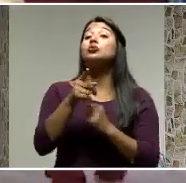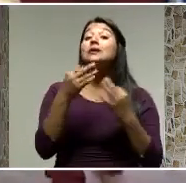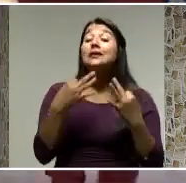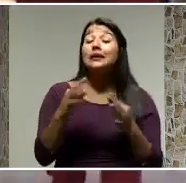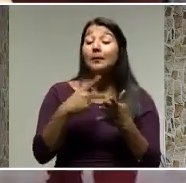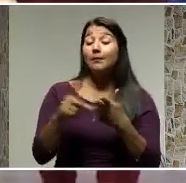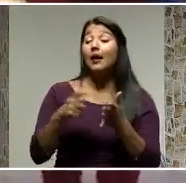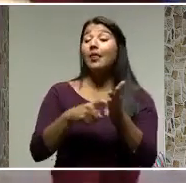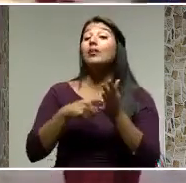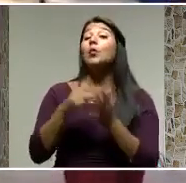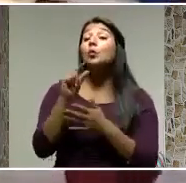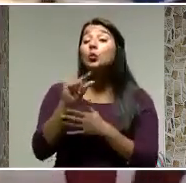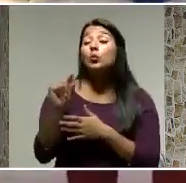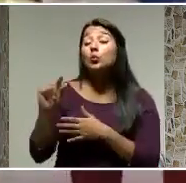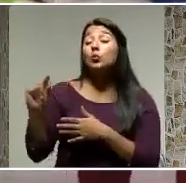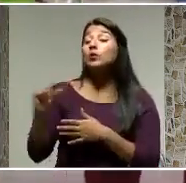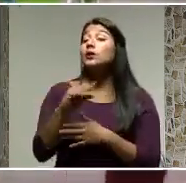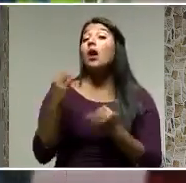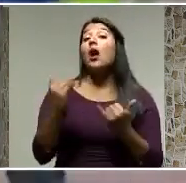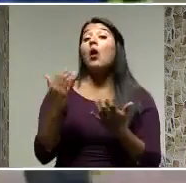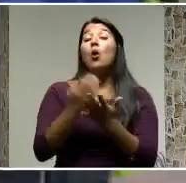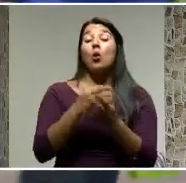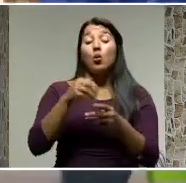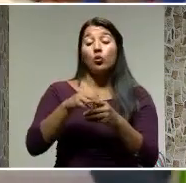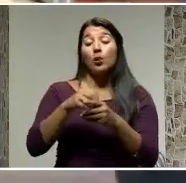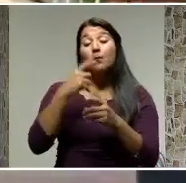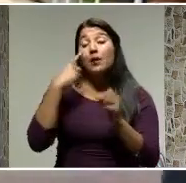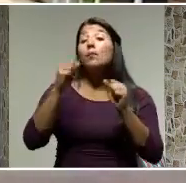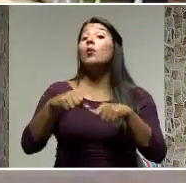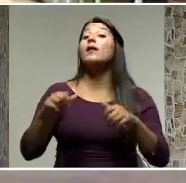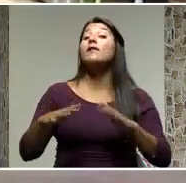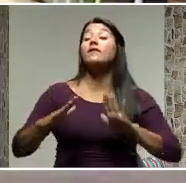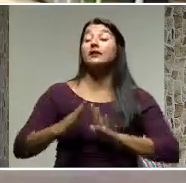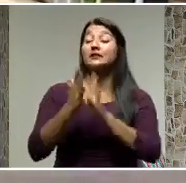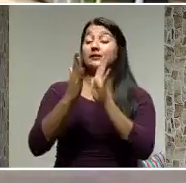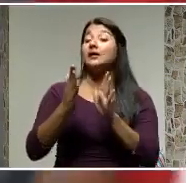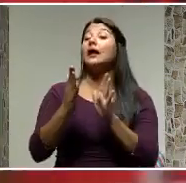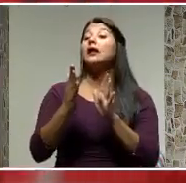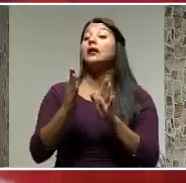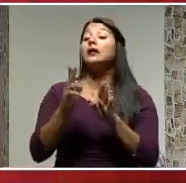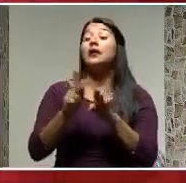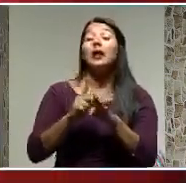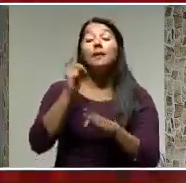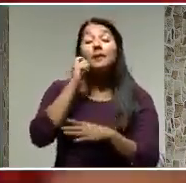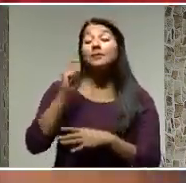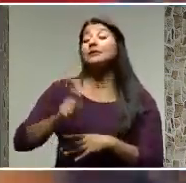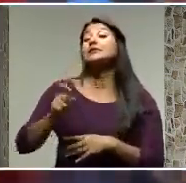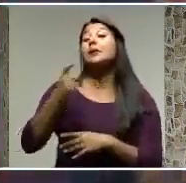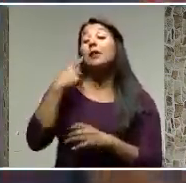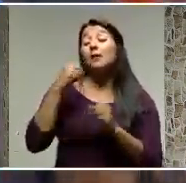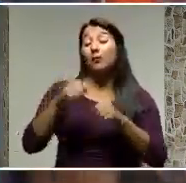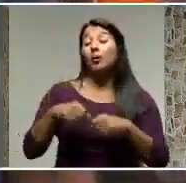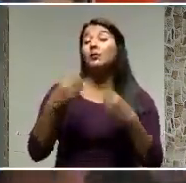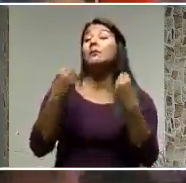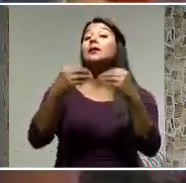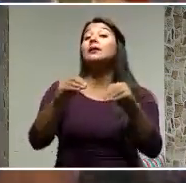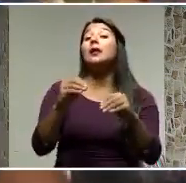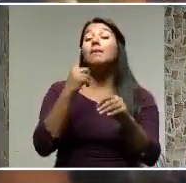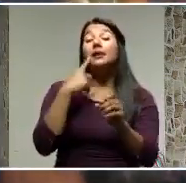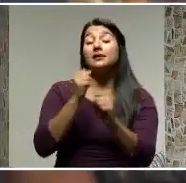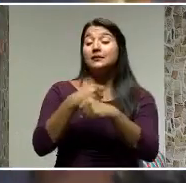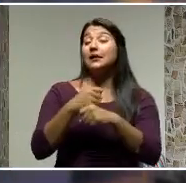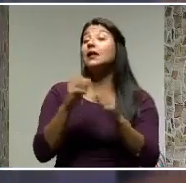pequeñas y ahorre desde tiempo antes para hacer frente a la prima que se requiere desembolsar para la adquisición de vivienda. Se